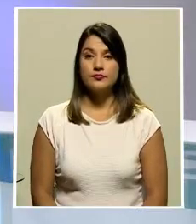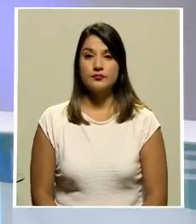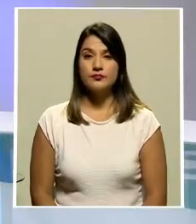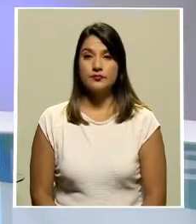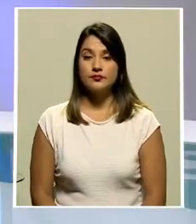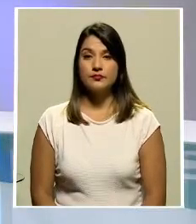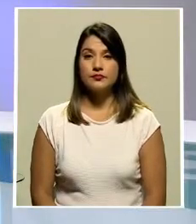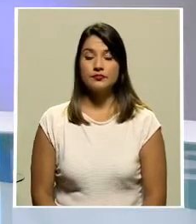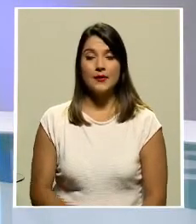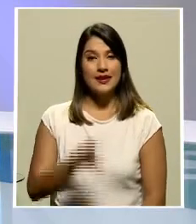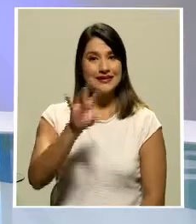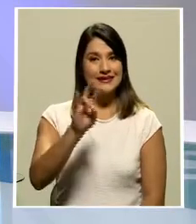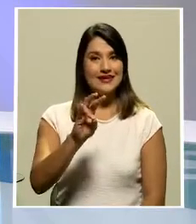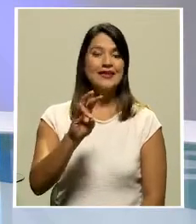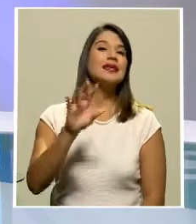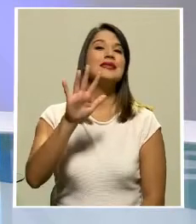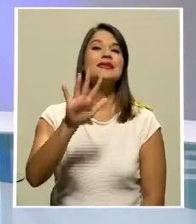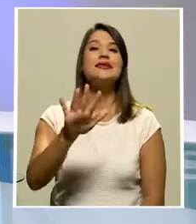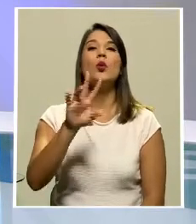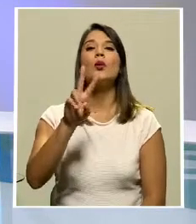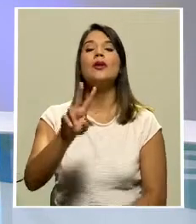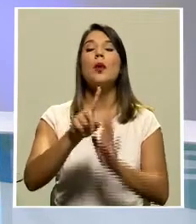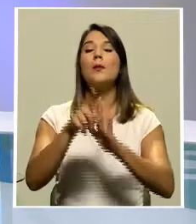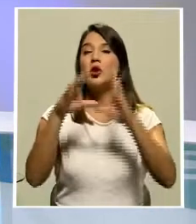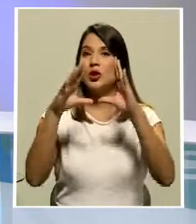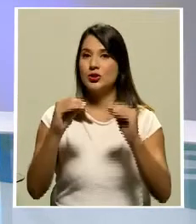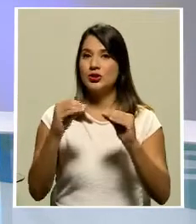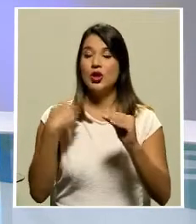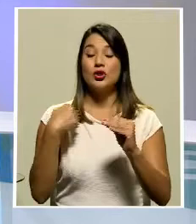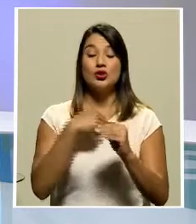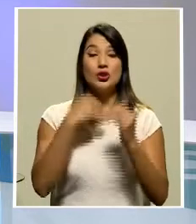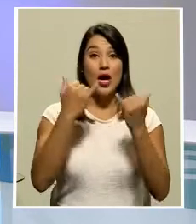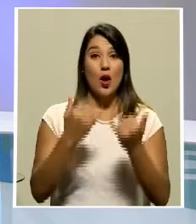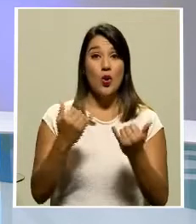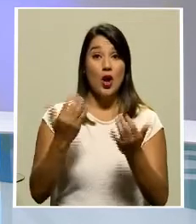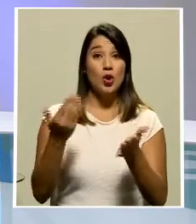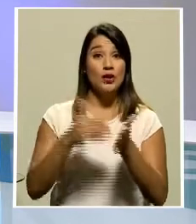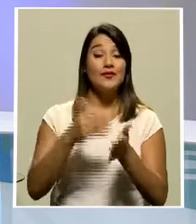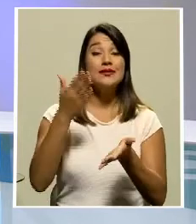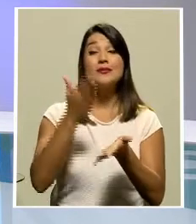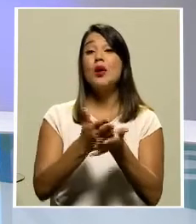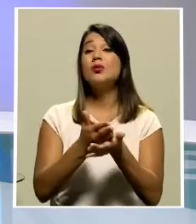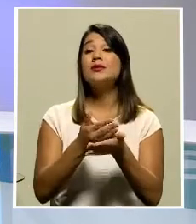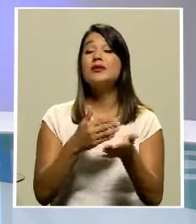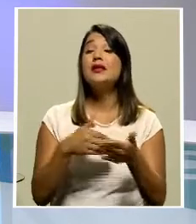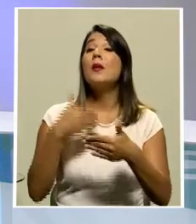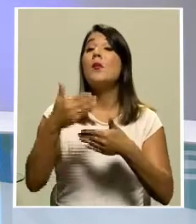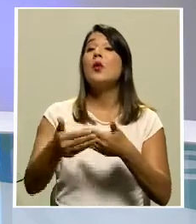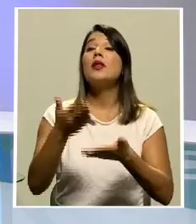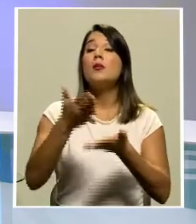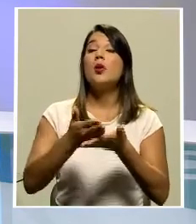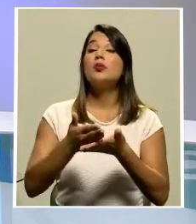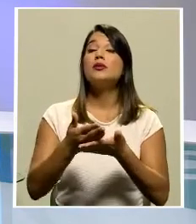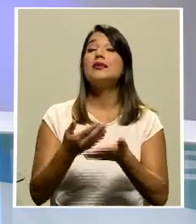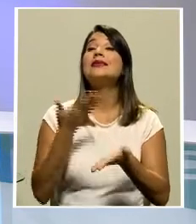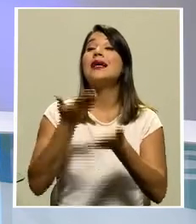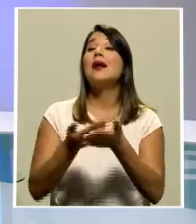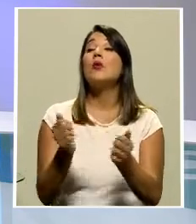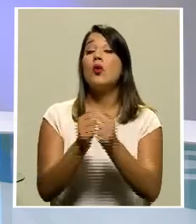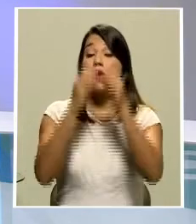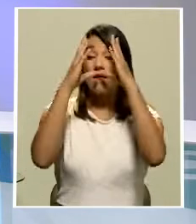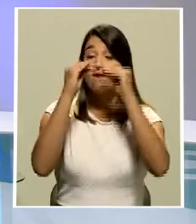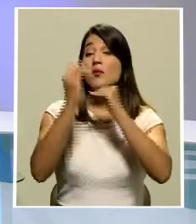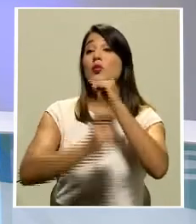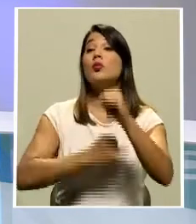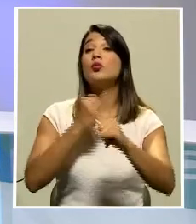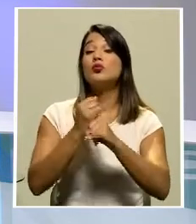a las 7 de la noche con 52 minutos nos vamos a ir a una nueva pausa y al volver venimos con las noticias del mundo